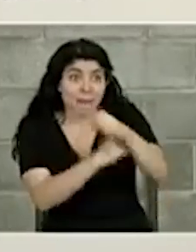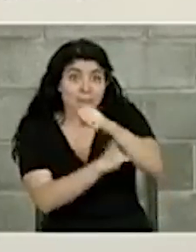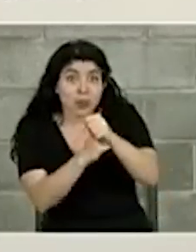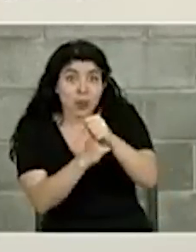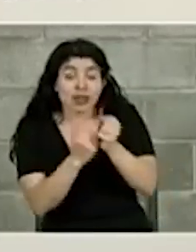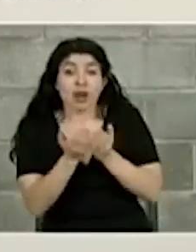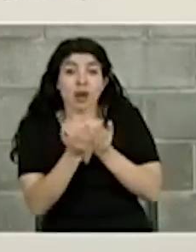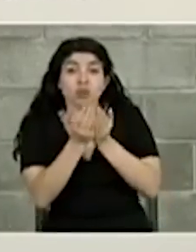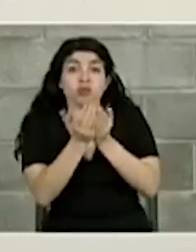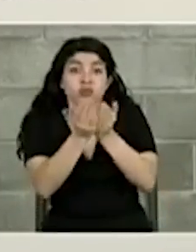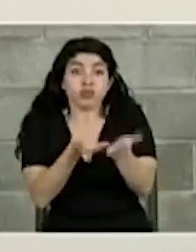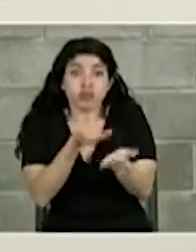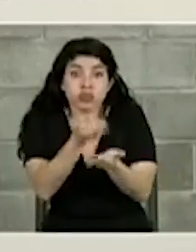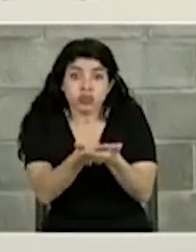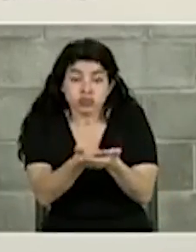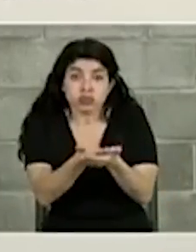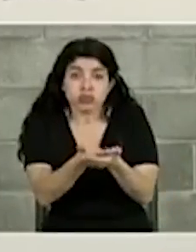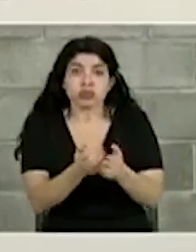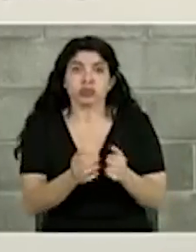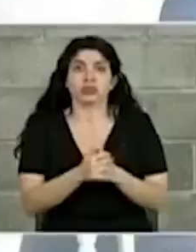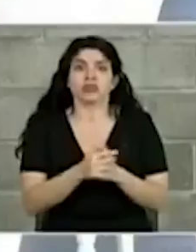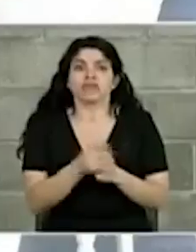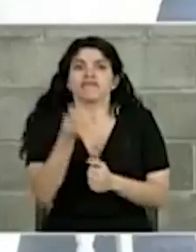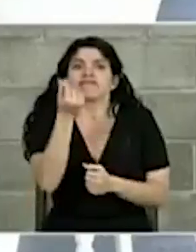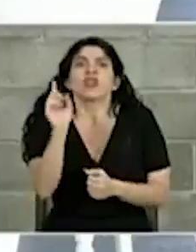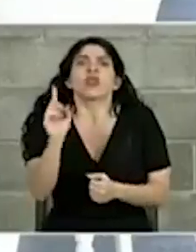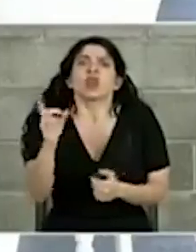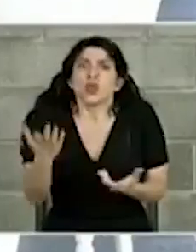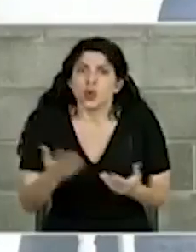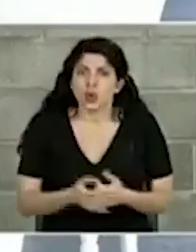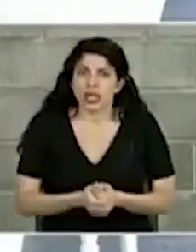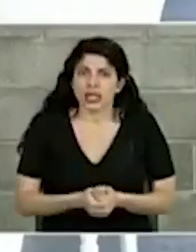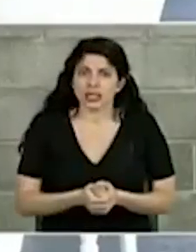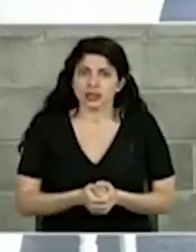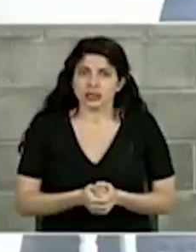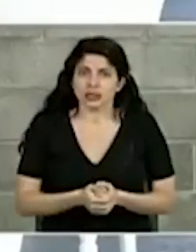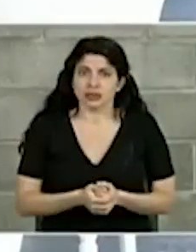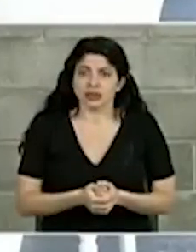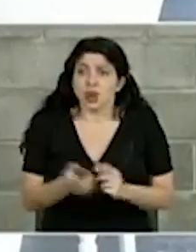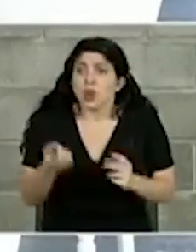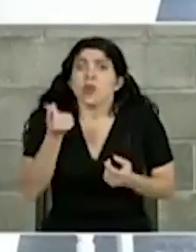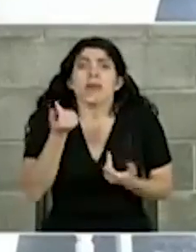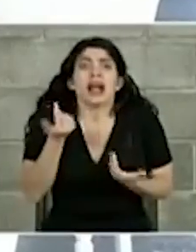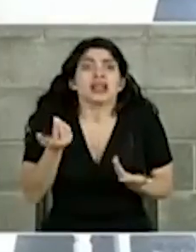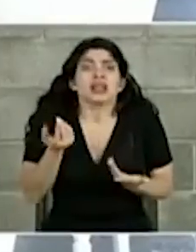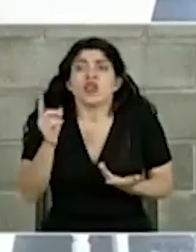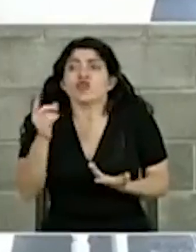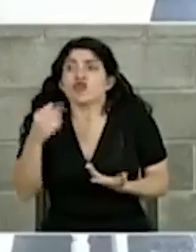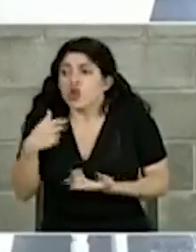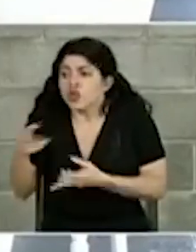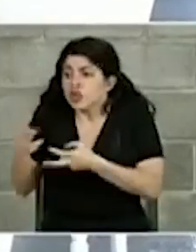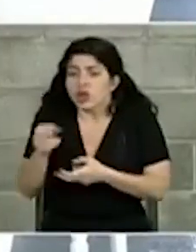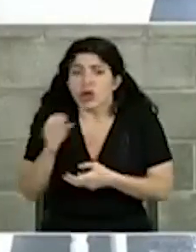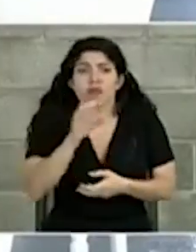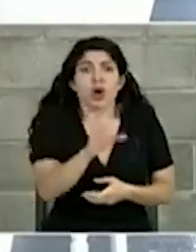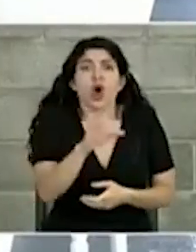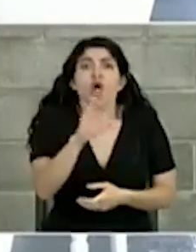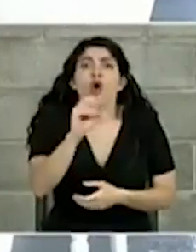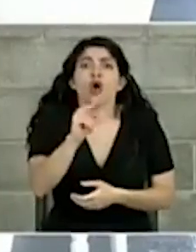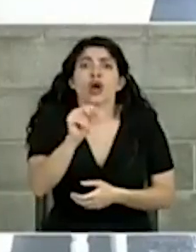atracaderos de dónde qué plata le indirecto yo a Conavi